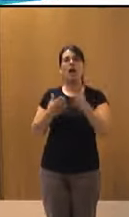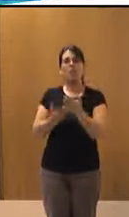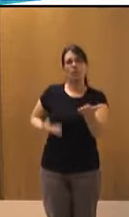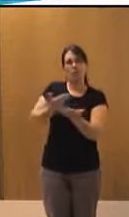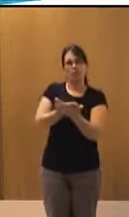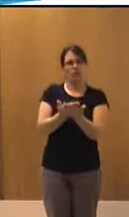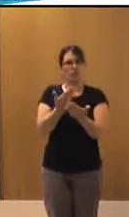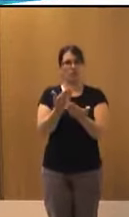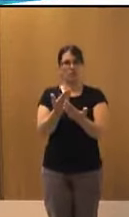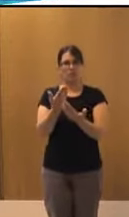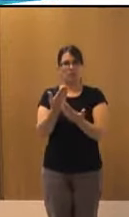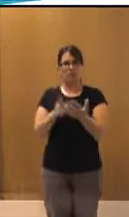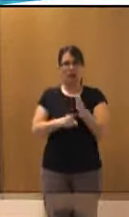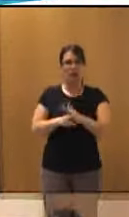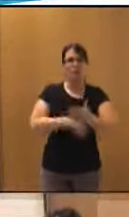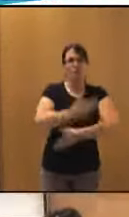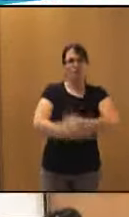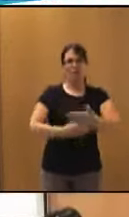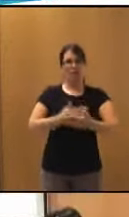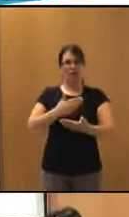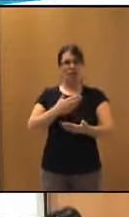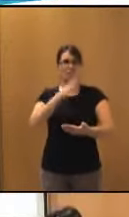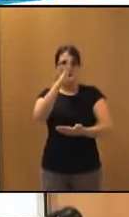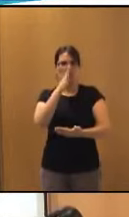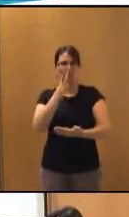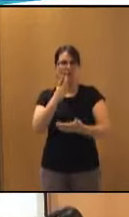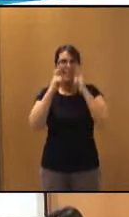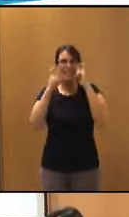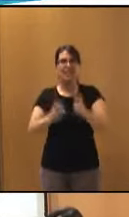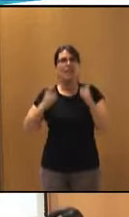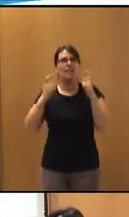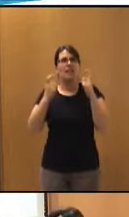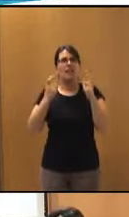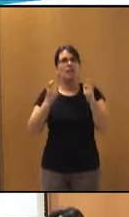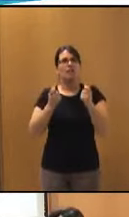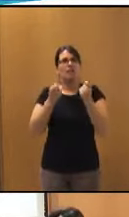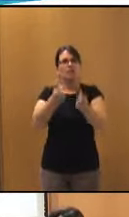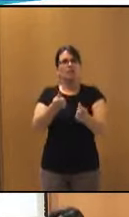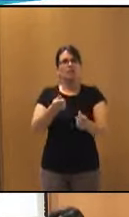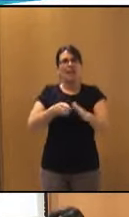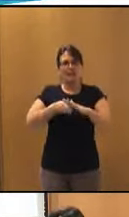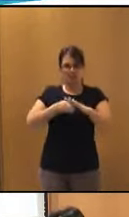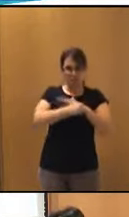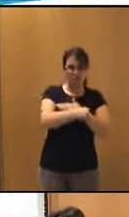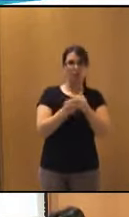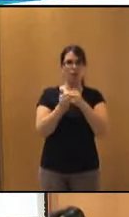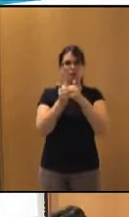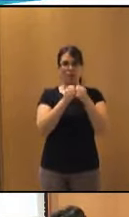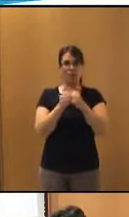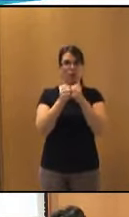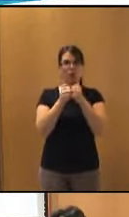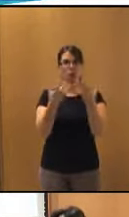que avanzan en el sentido de dar accesibilidad a videojuegos